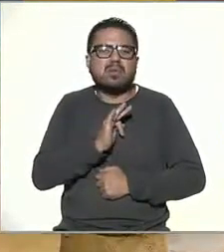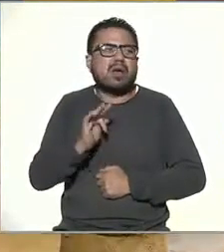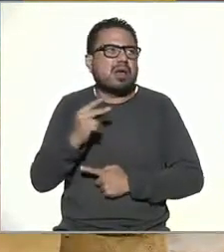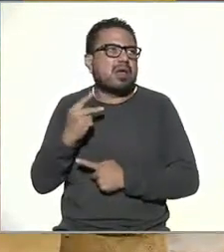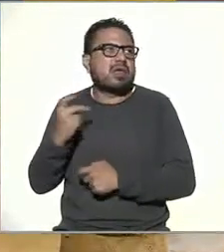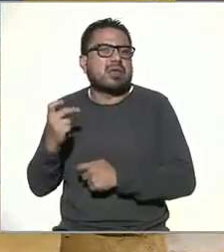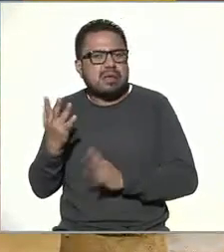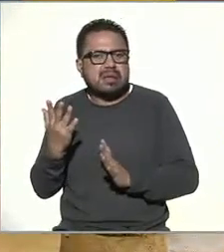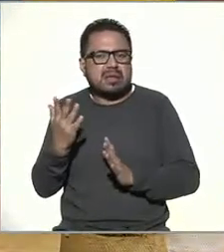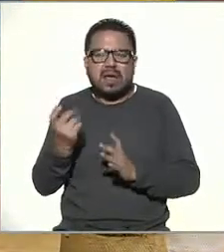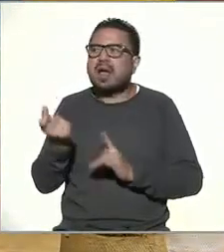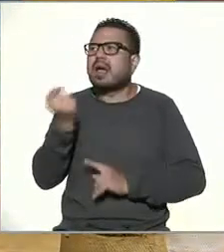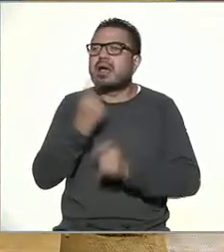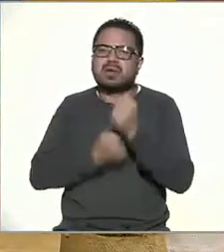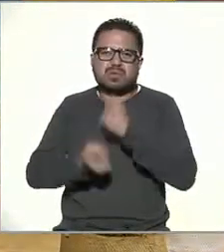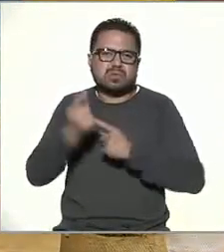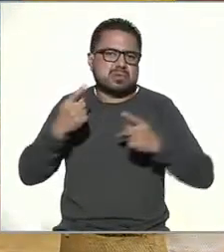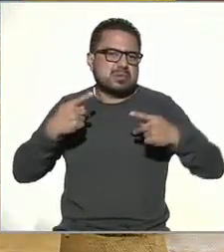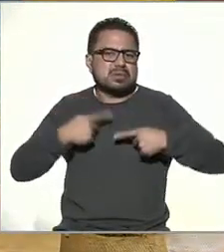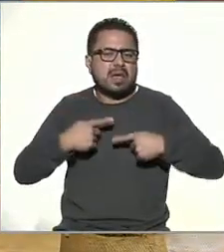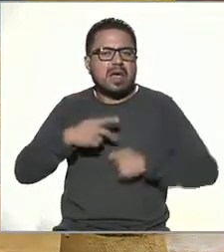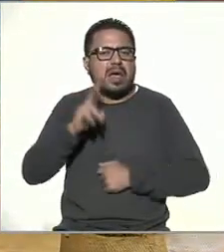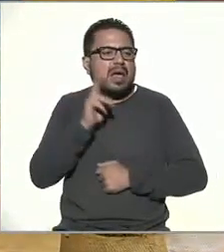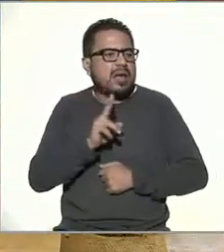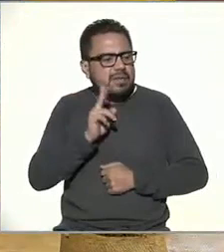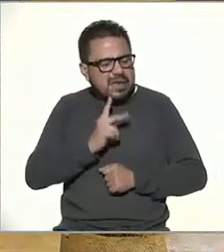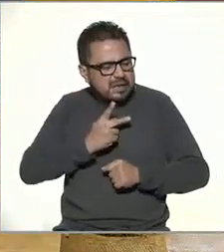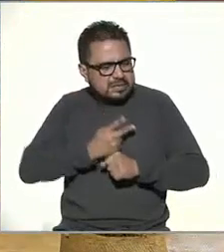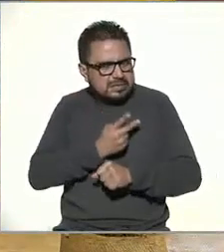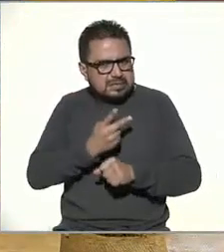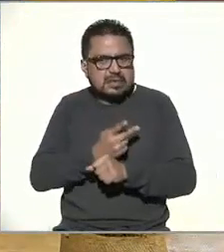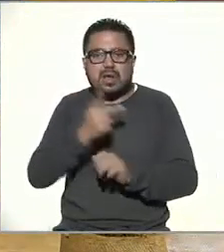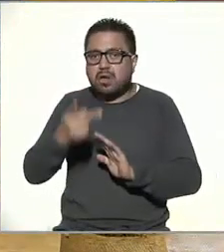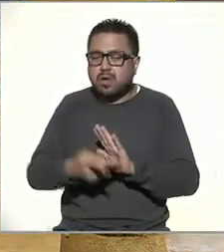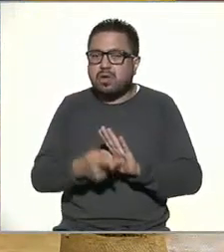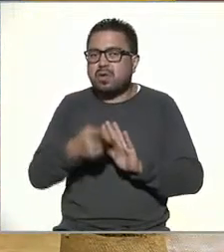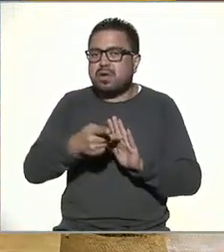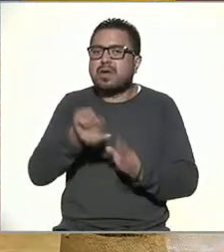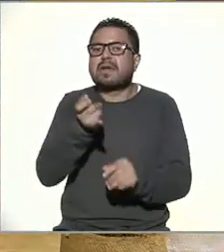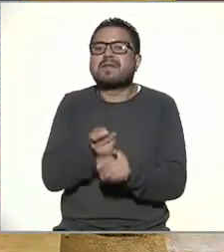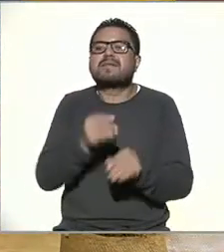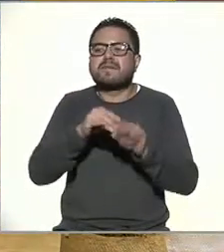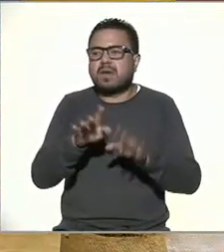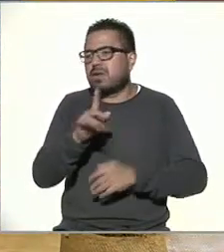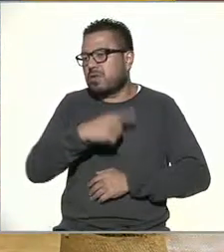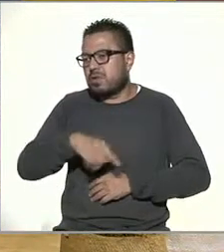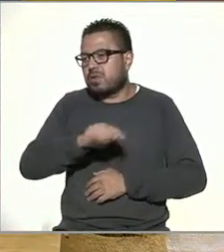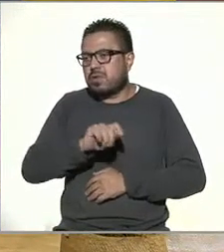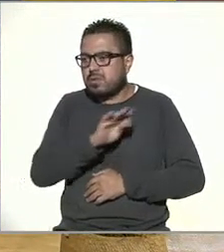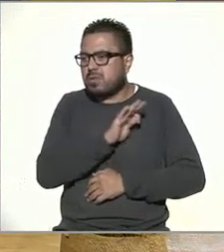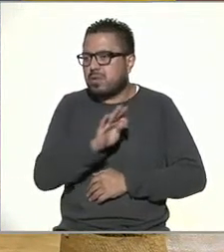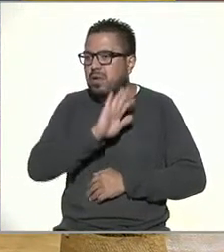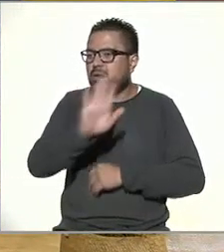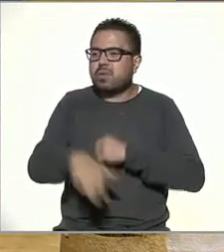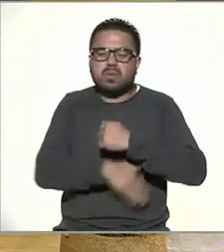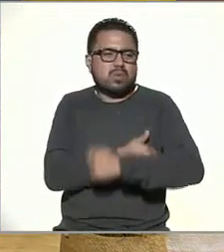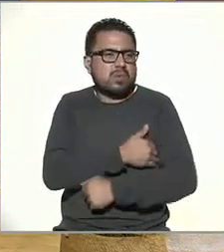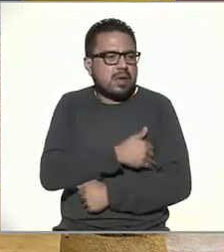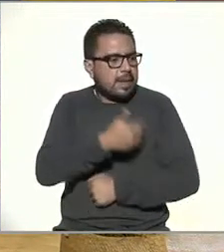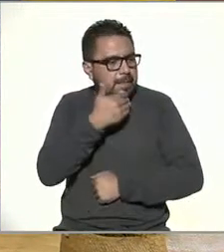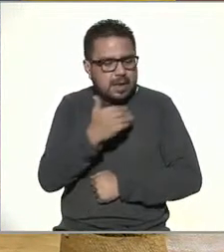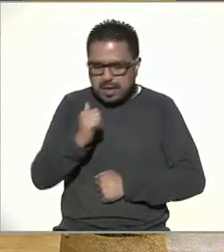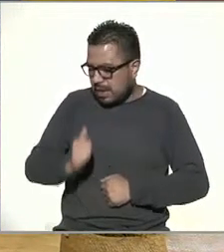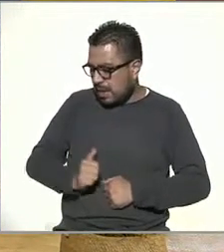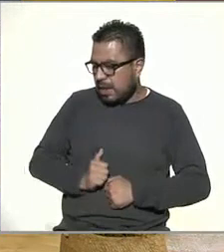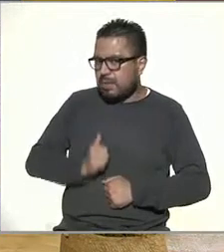mundo, pero algunas personas para ver qué está pasando, ¿no? Otra vez, información es poder, entonces, guardar lo bueno, aprovechar,